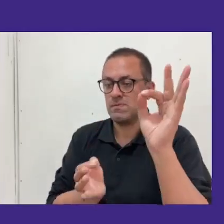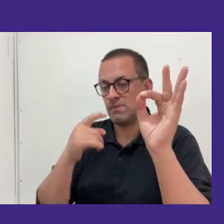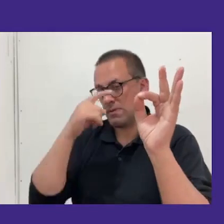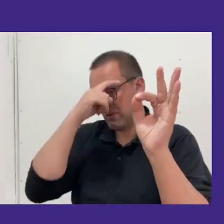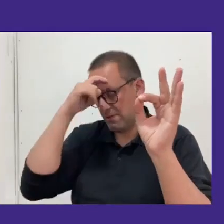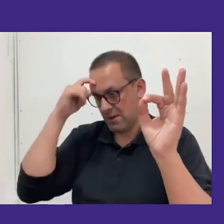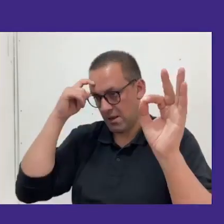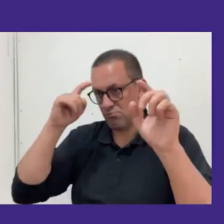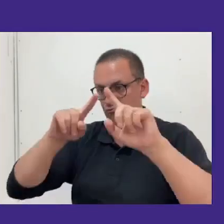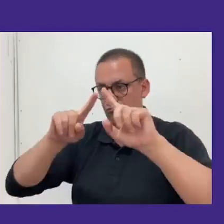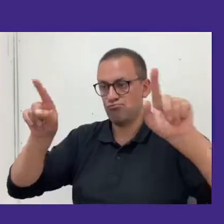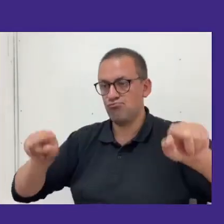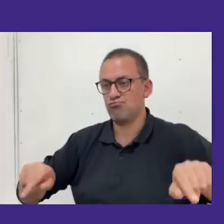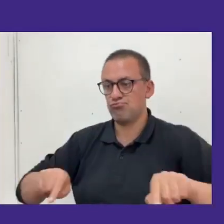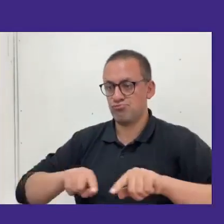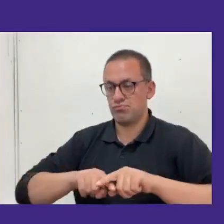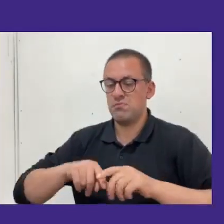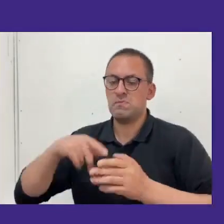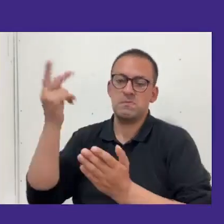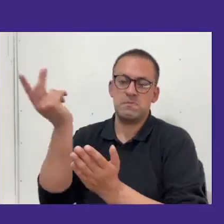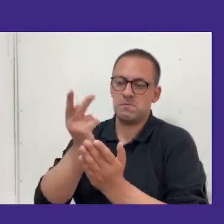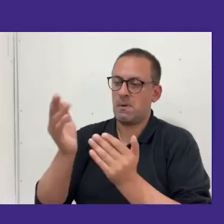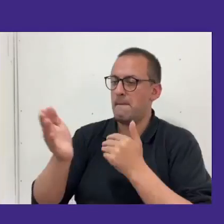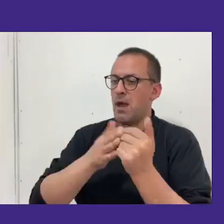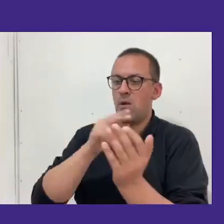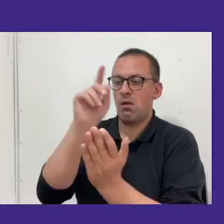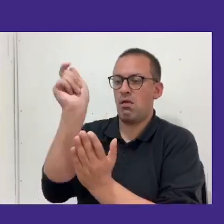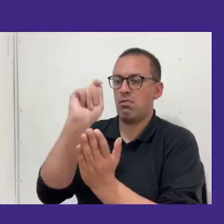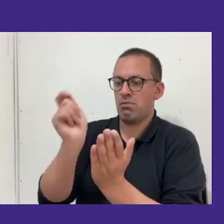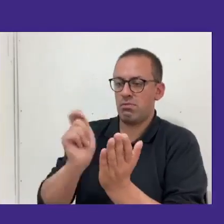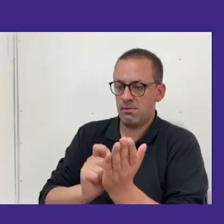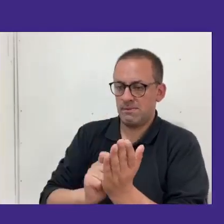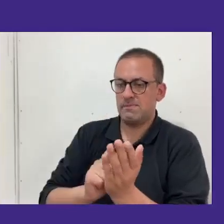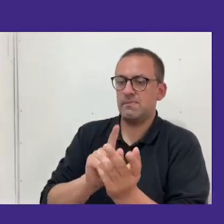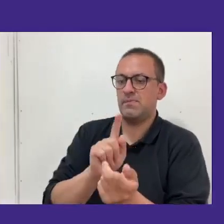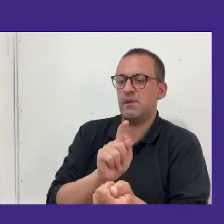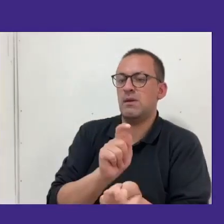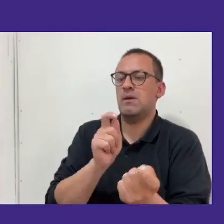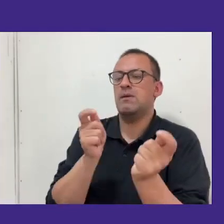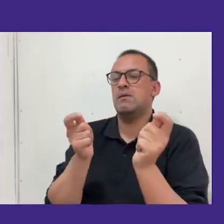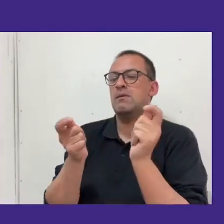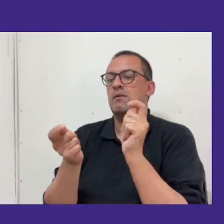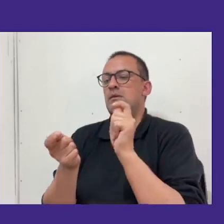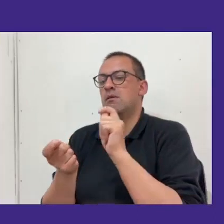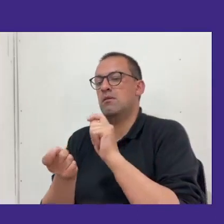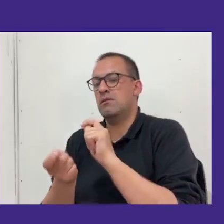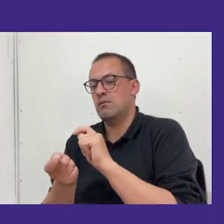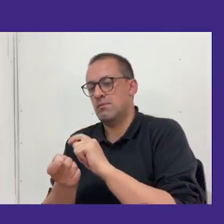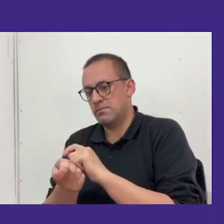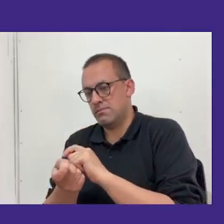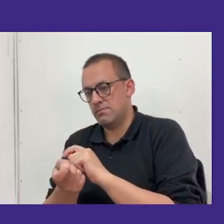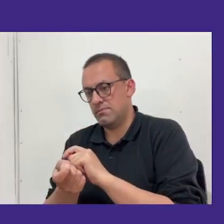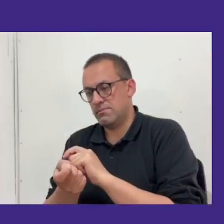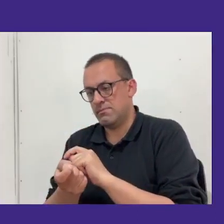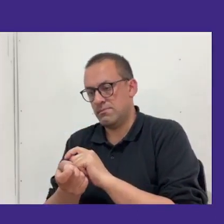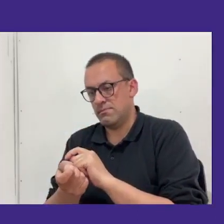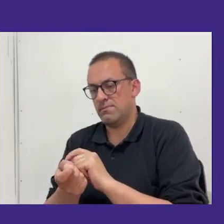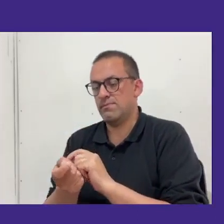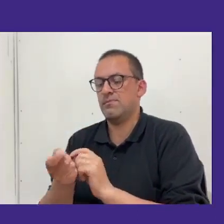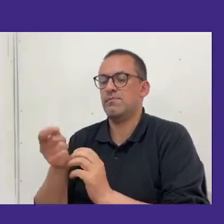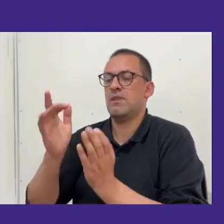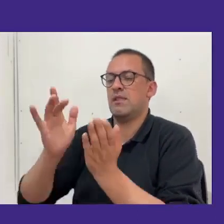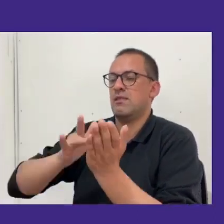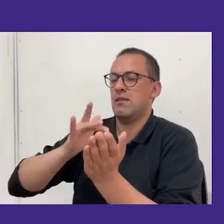nuestro prototipo manual, que después se tradujo en un prototipo digital